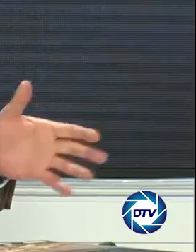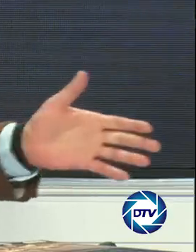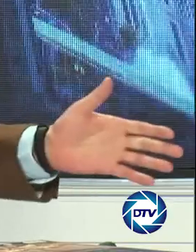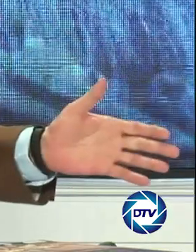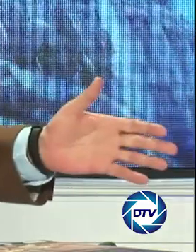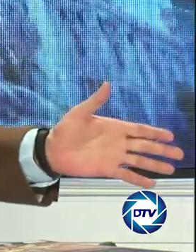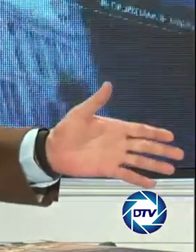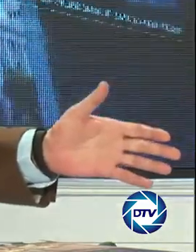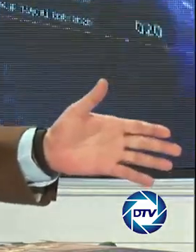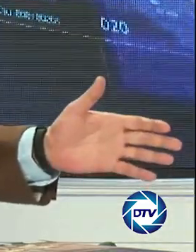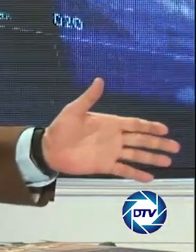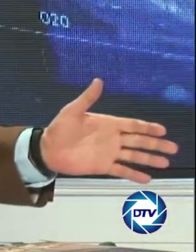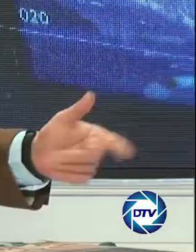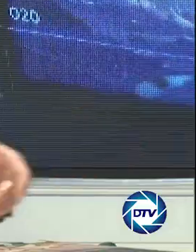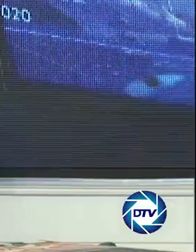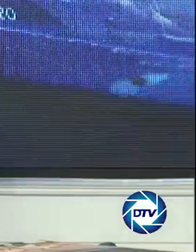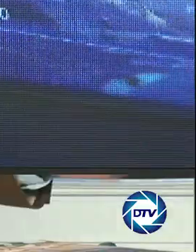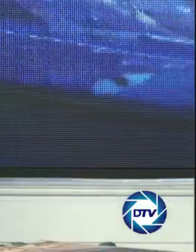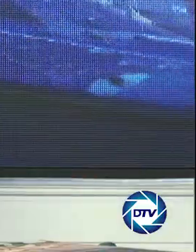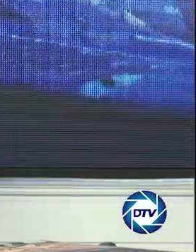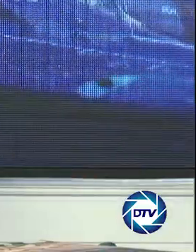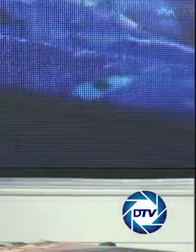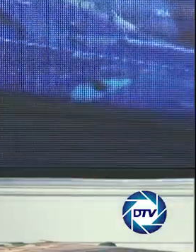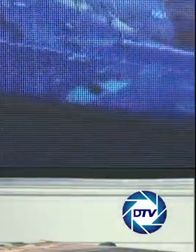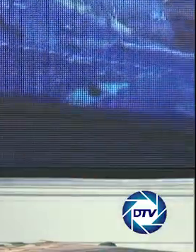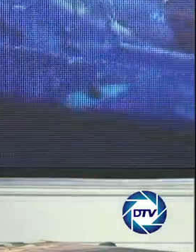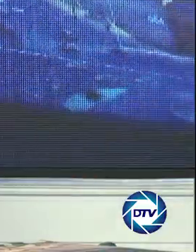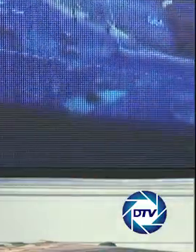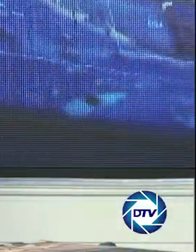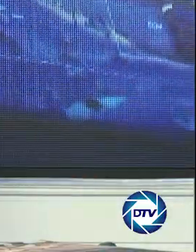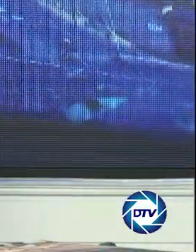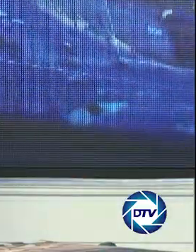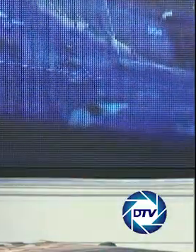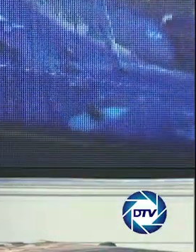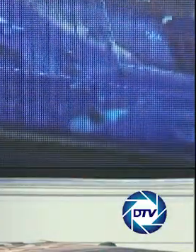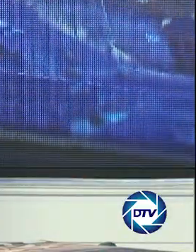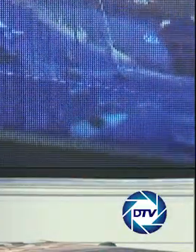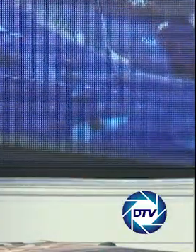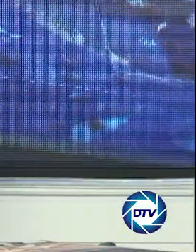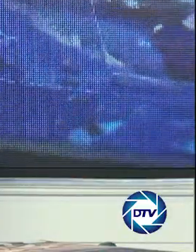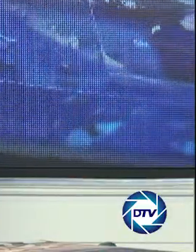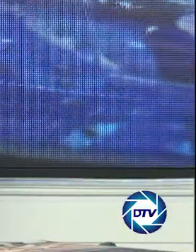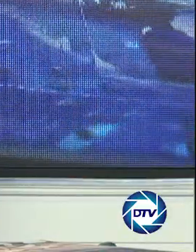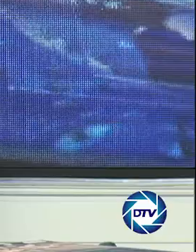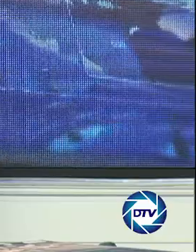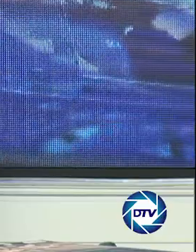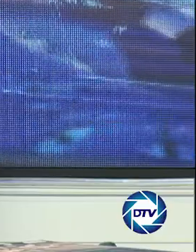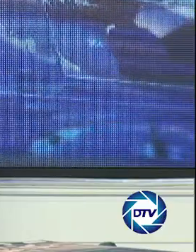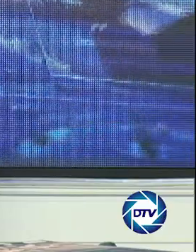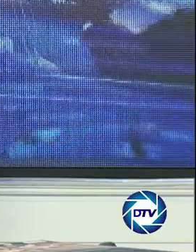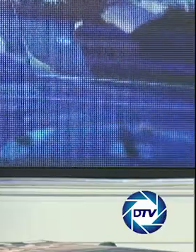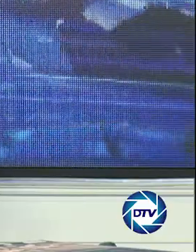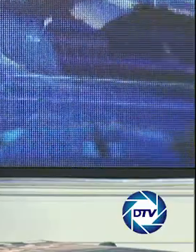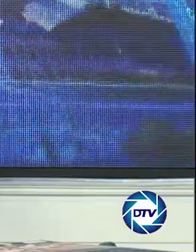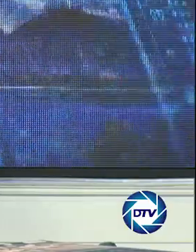busca problemas con otros países, como es el caso de España, cuando él tiene sus propios problemas. ¿Qué nos puedes decir, Sebastián, de las negociaciones de López Obrador con